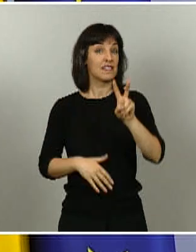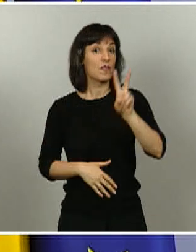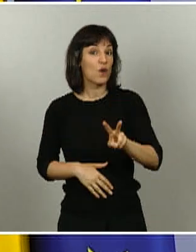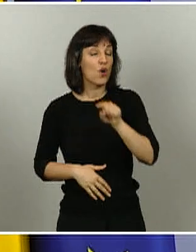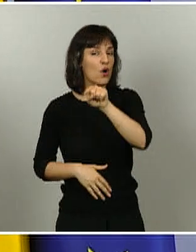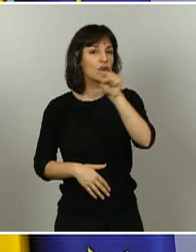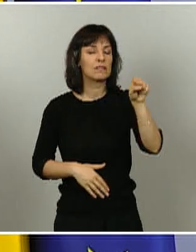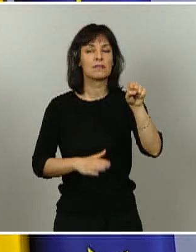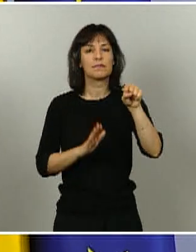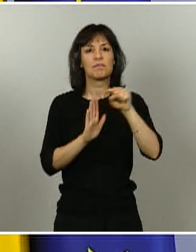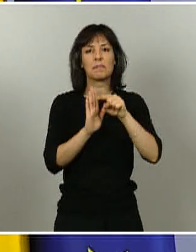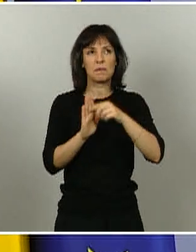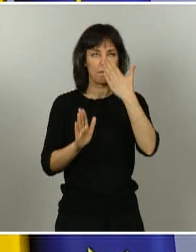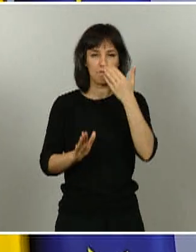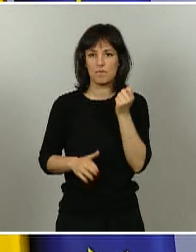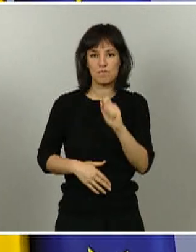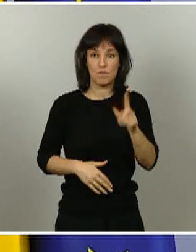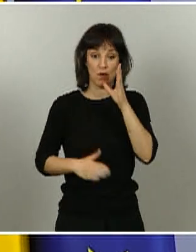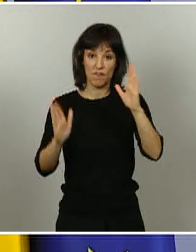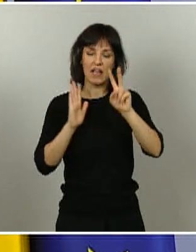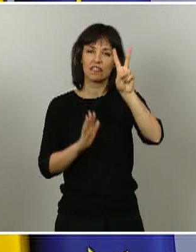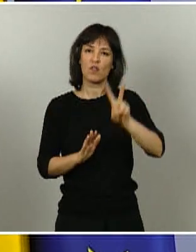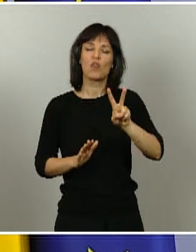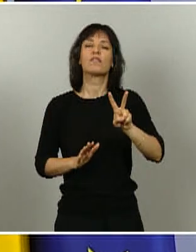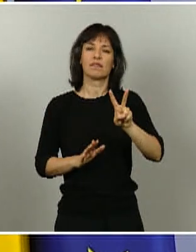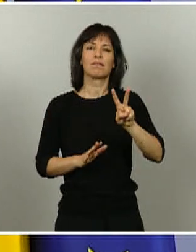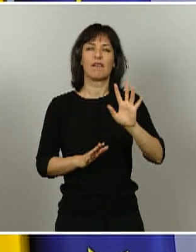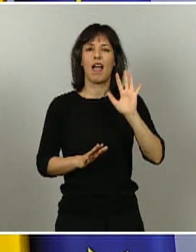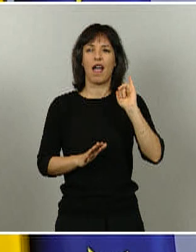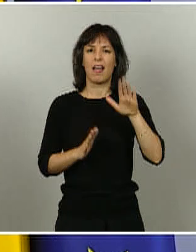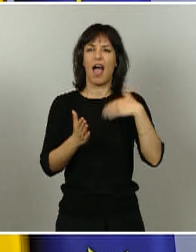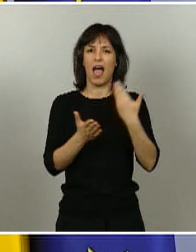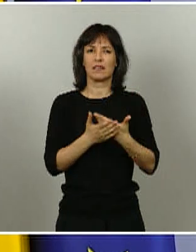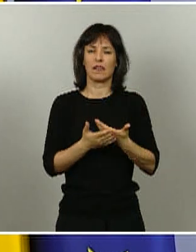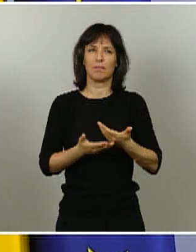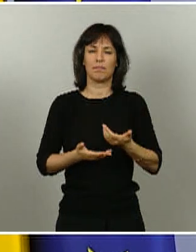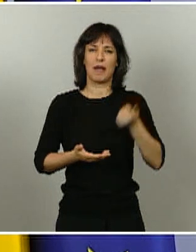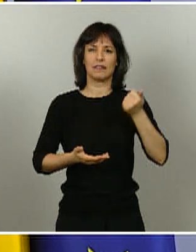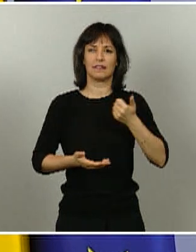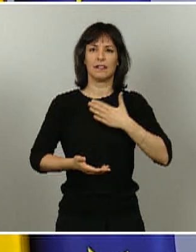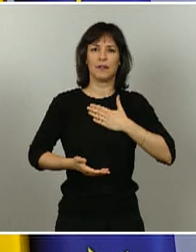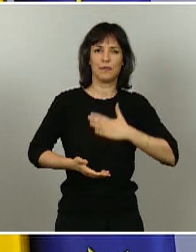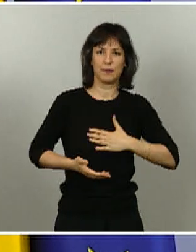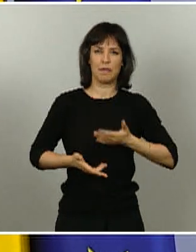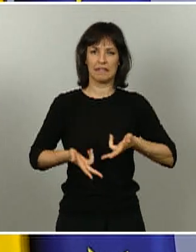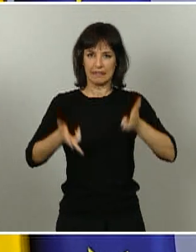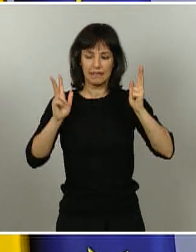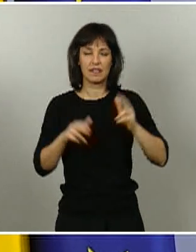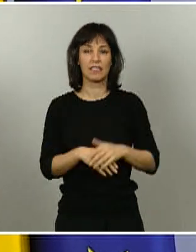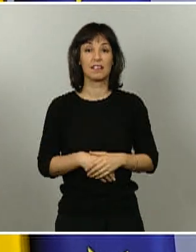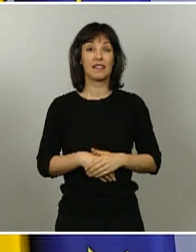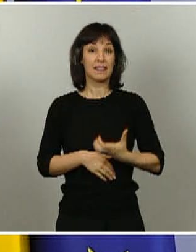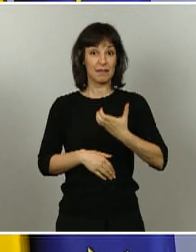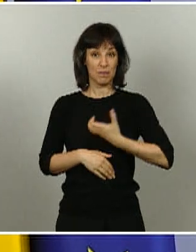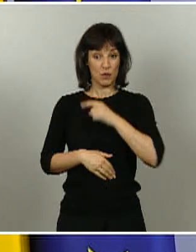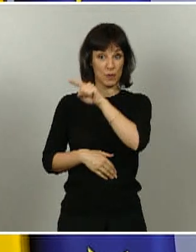innecesarias porque la fase 2 ya contempla incluso mayores medidas de alivio y básicamente en estos municipios se